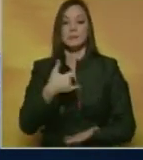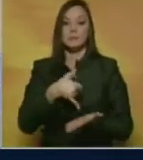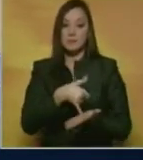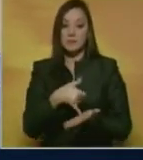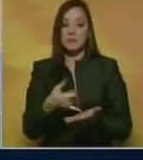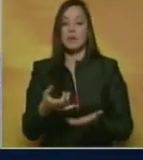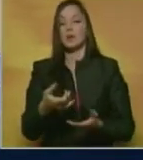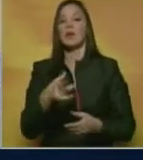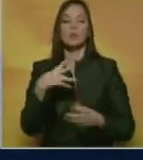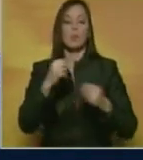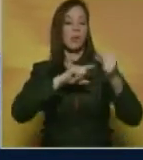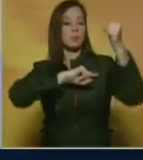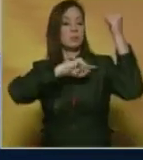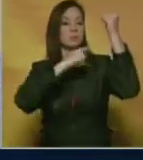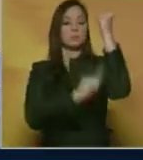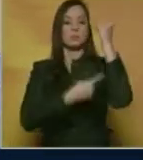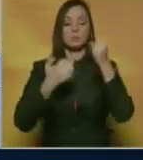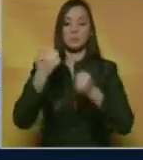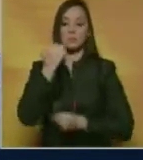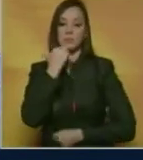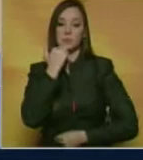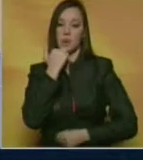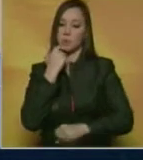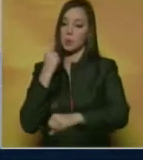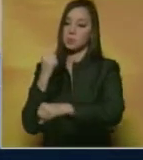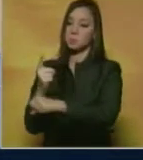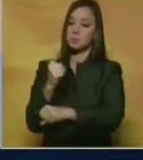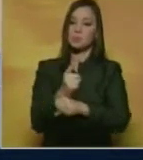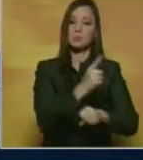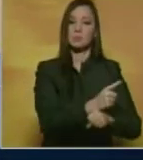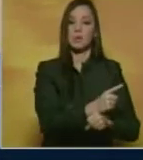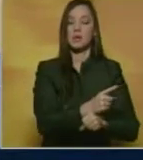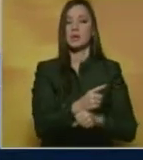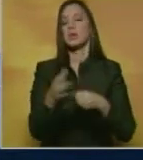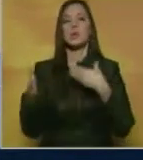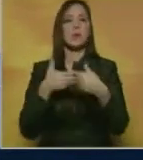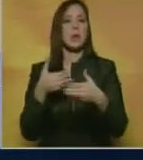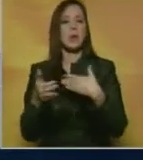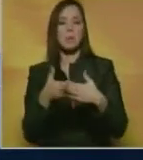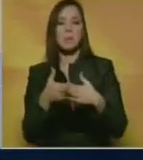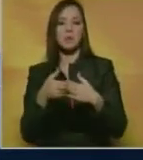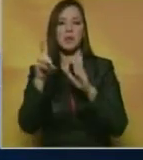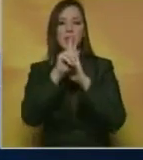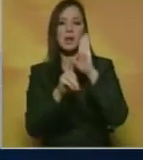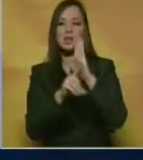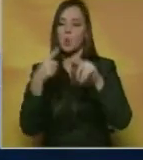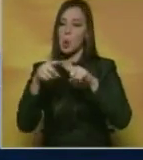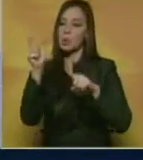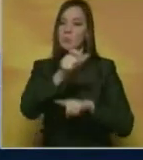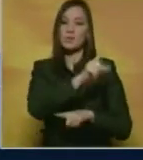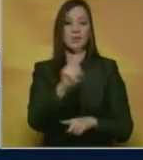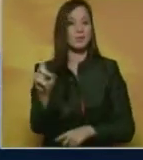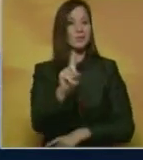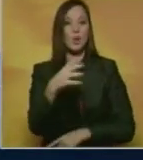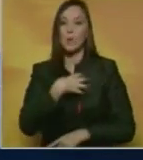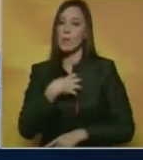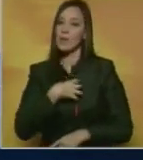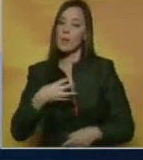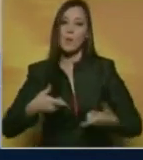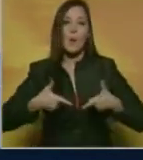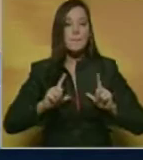encima de la dignidad y de los derechos de las otras personas singulares